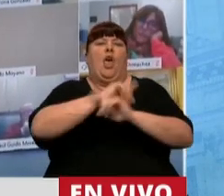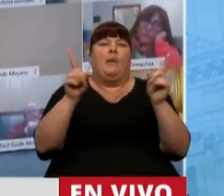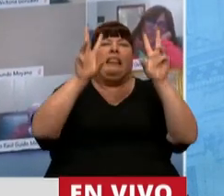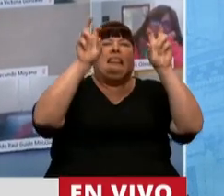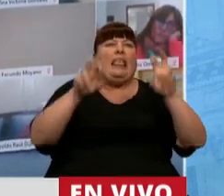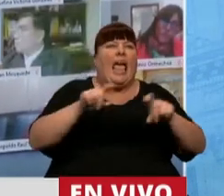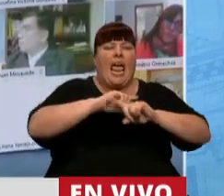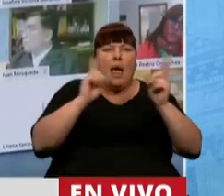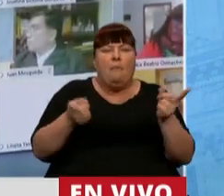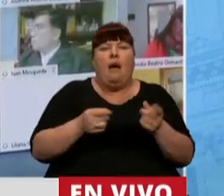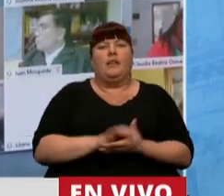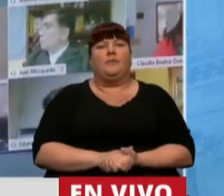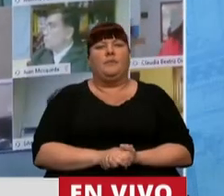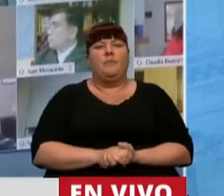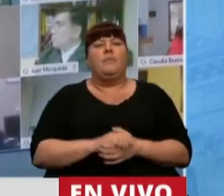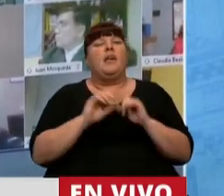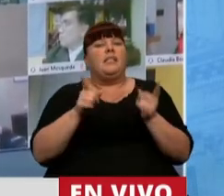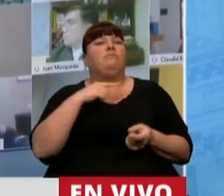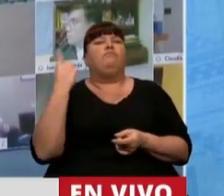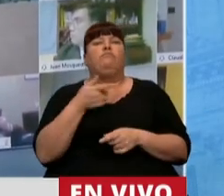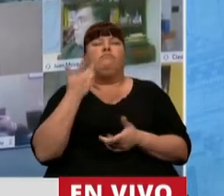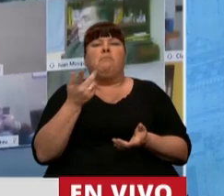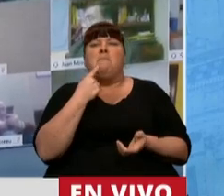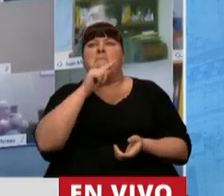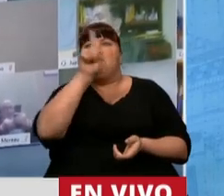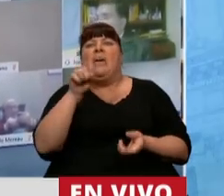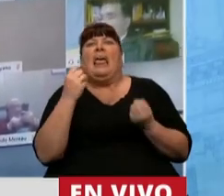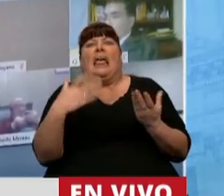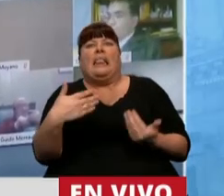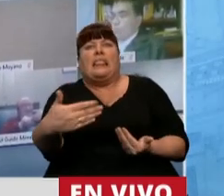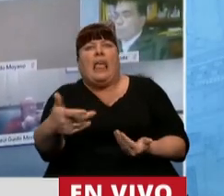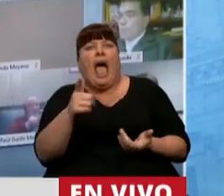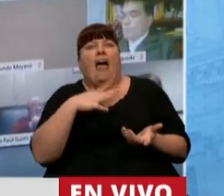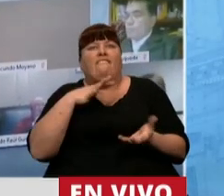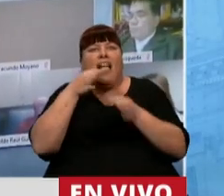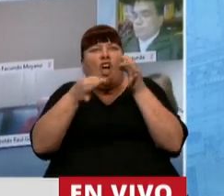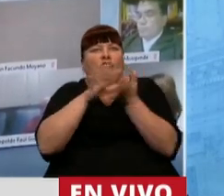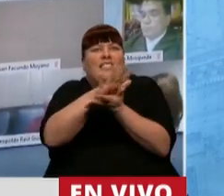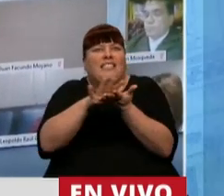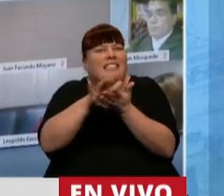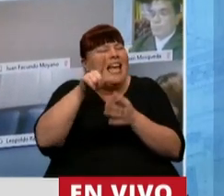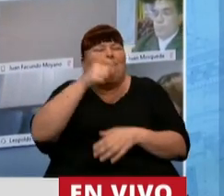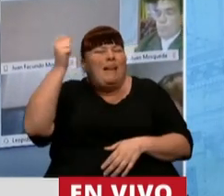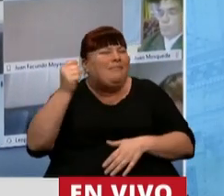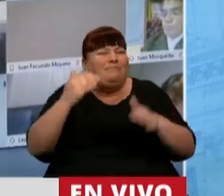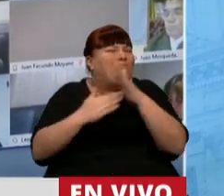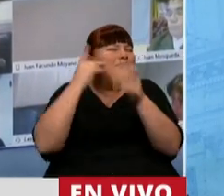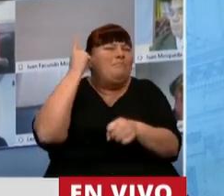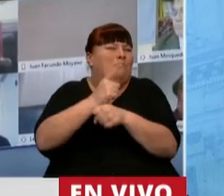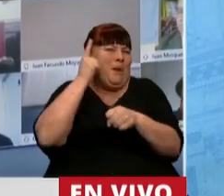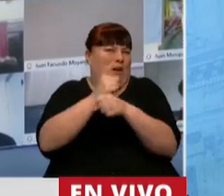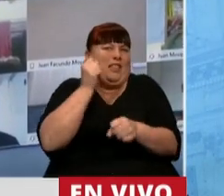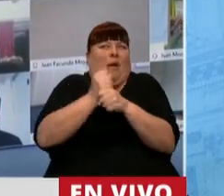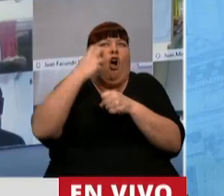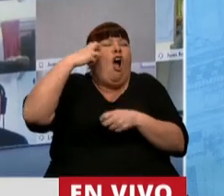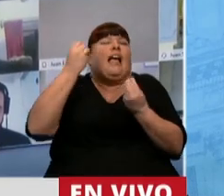los temas y que estuviéramos frente a la incógnita de cómo seguíamos sin dialogar, que es la esencia de la